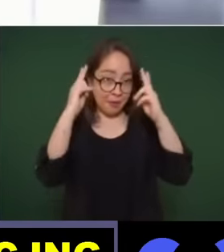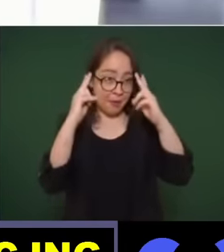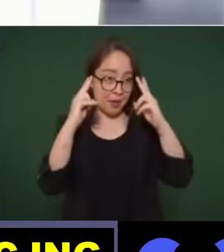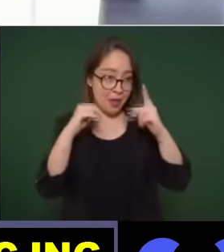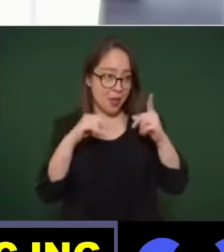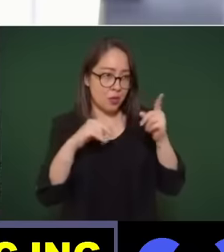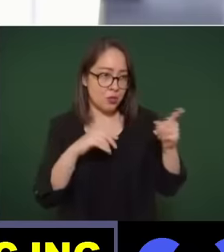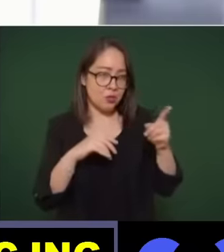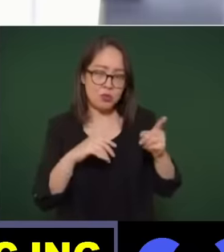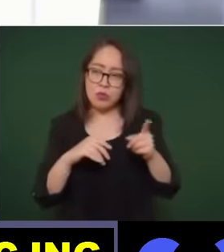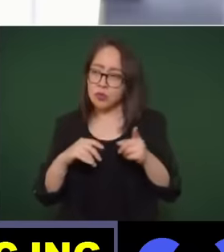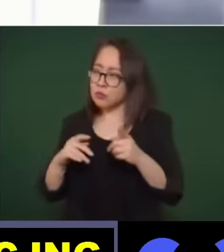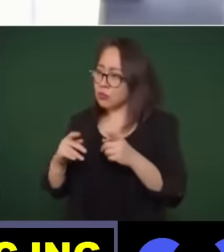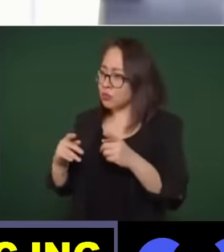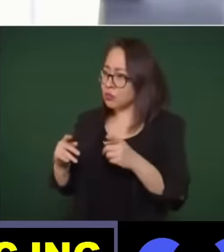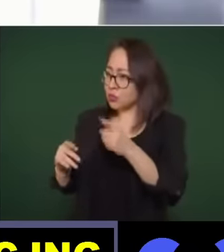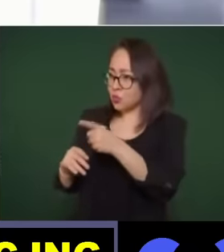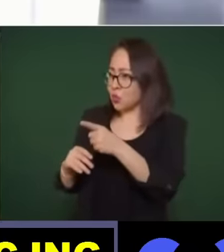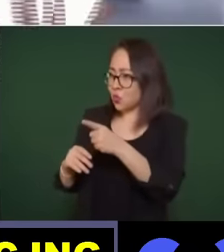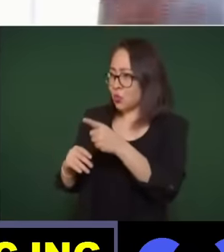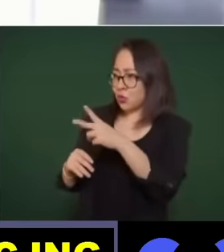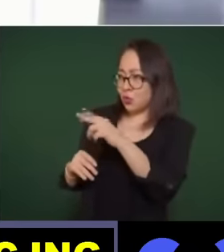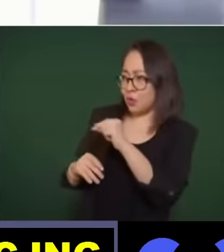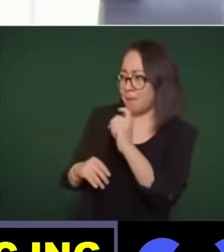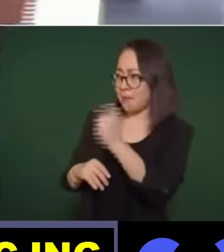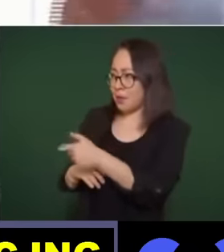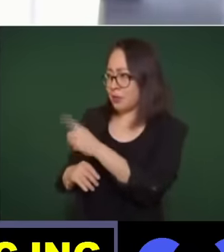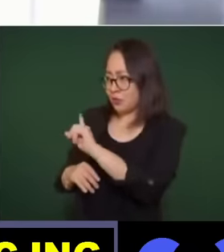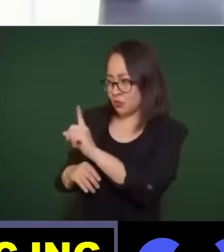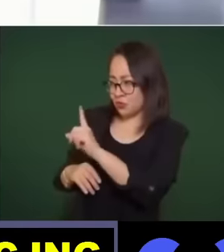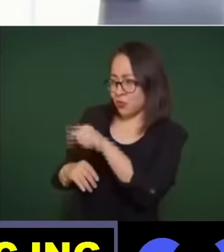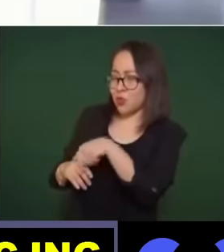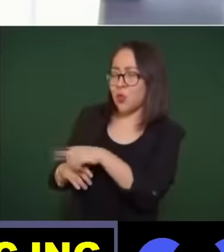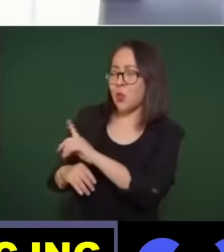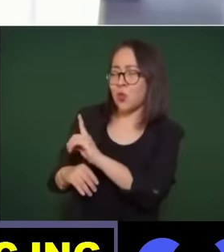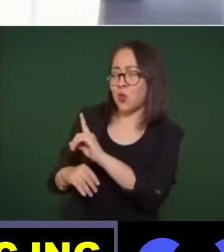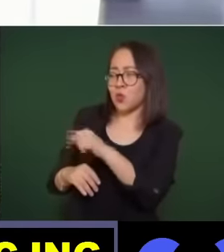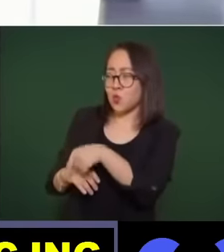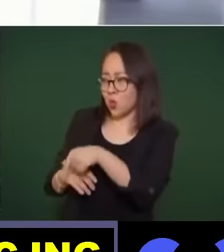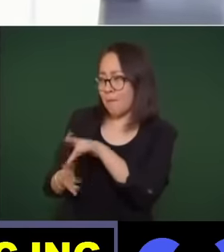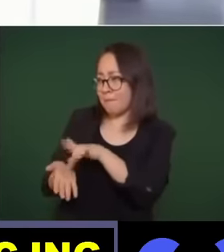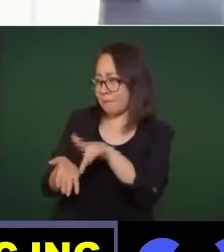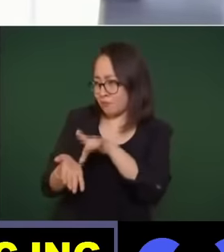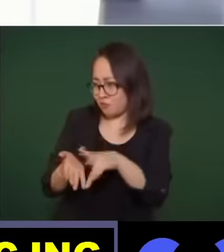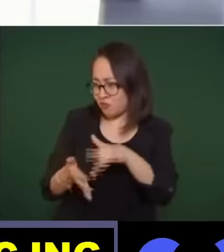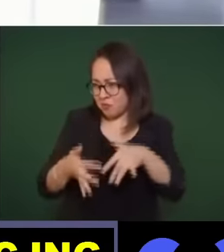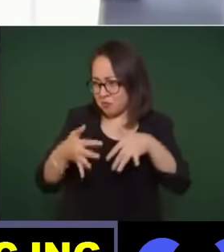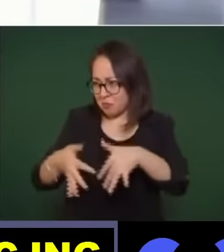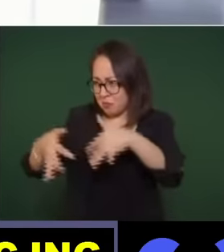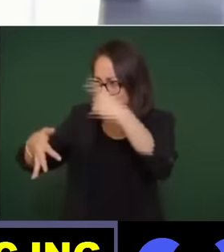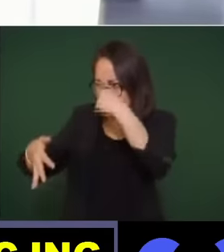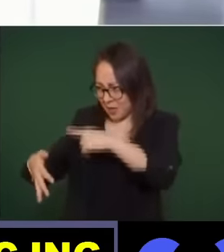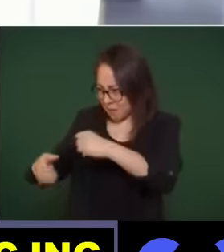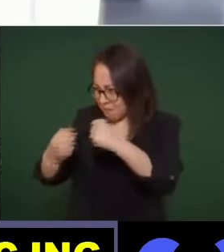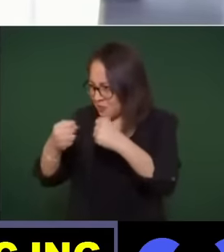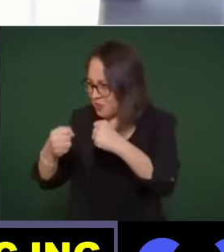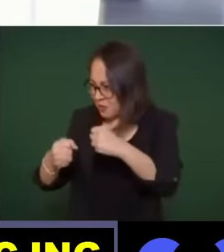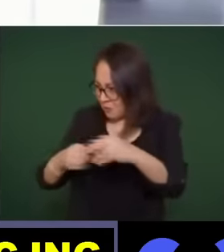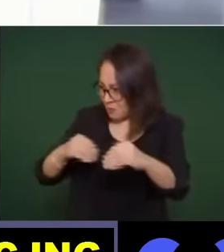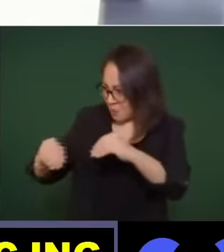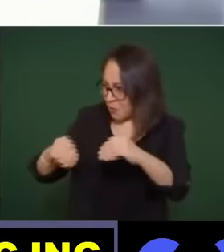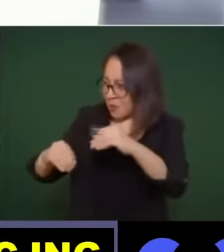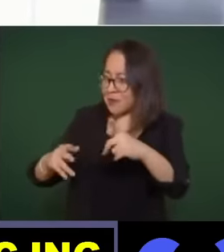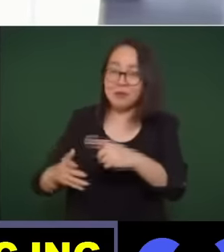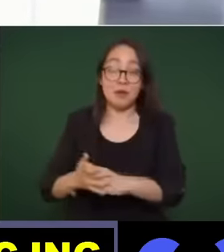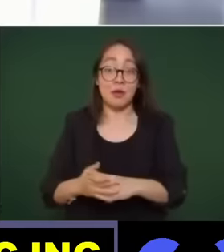usted el corte que le dijo que era su aportación al movimiento en este tenor señor presidente y también aprovechando que estamos en